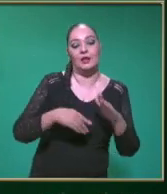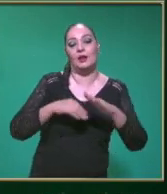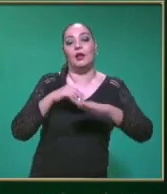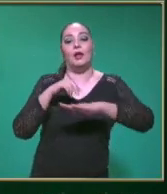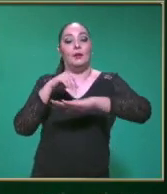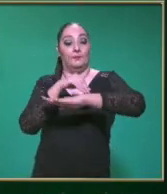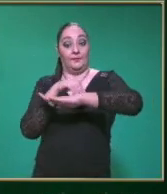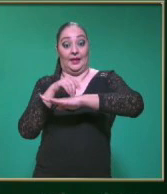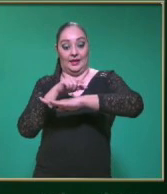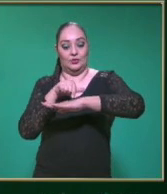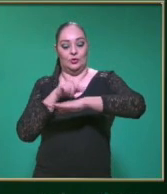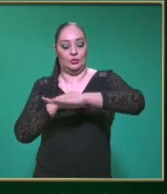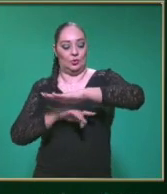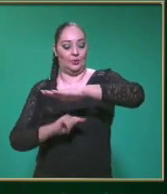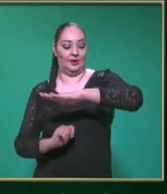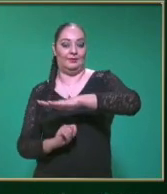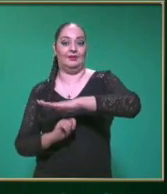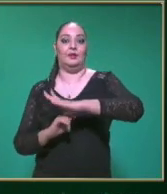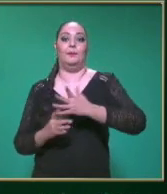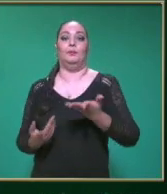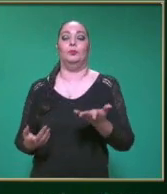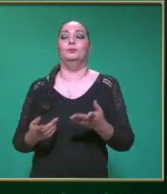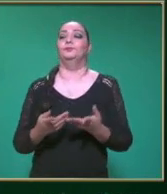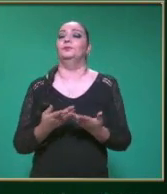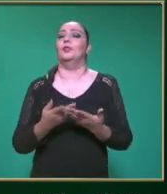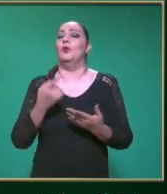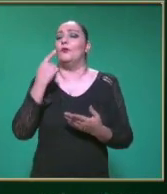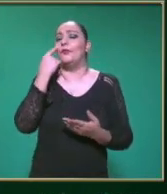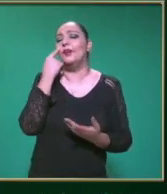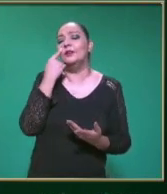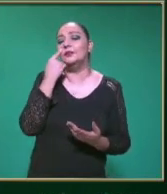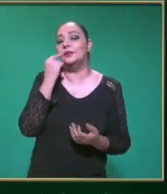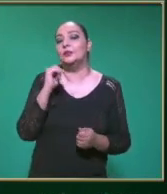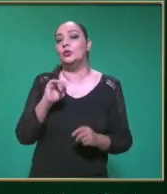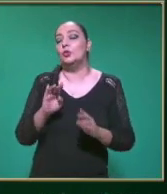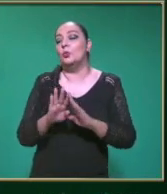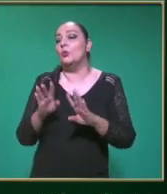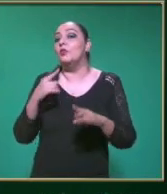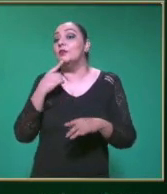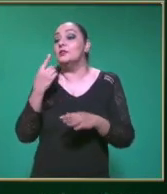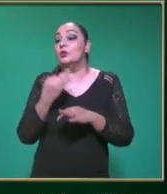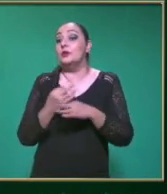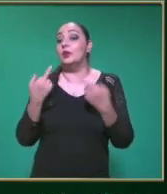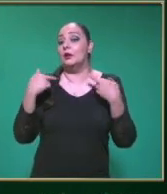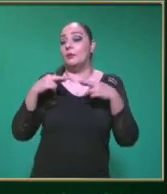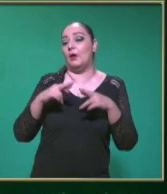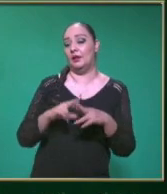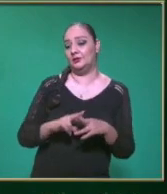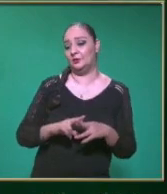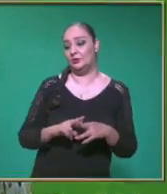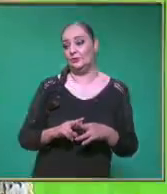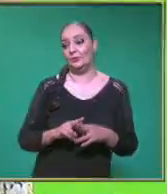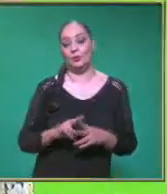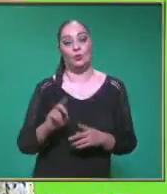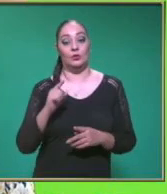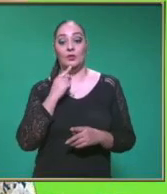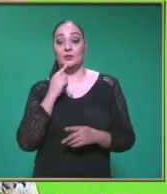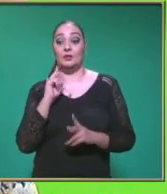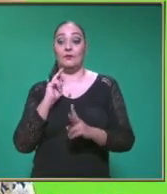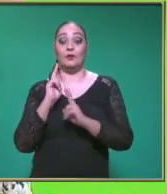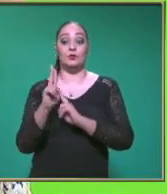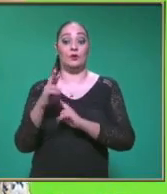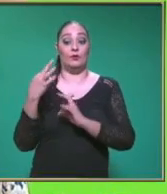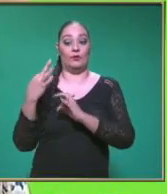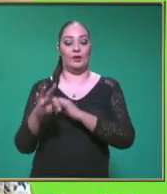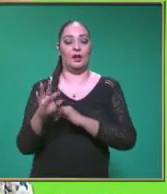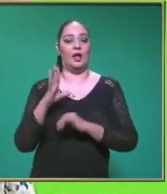Posteriormente Fíjense bien Las unidades Como lo dijo El profesor Hace un momento De velocidad final Se pueden dar